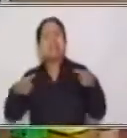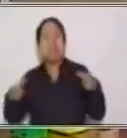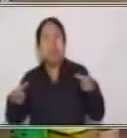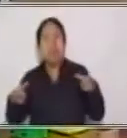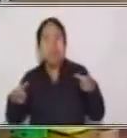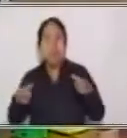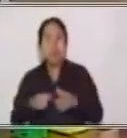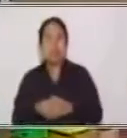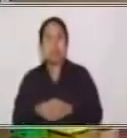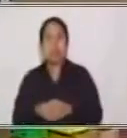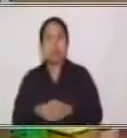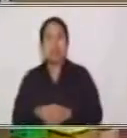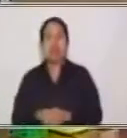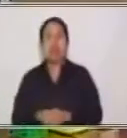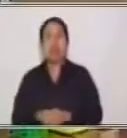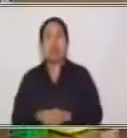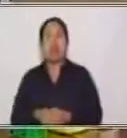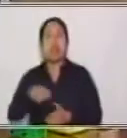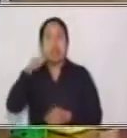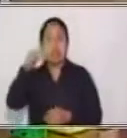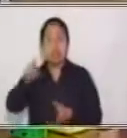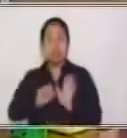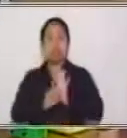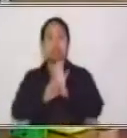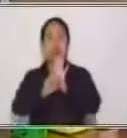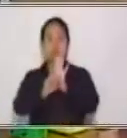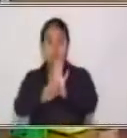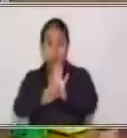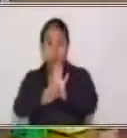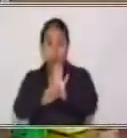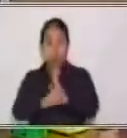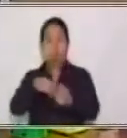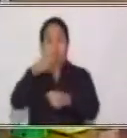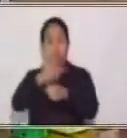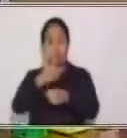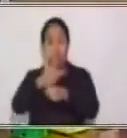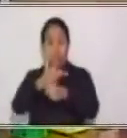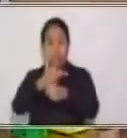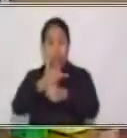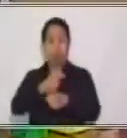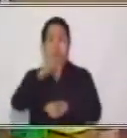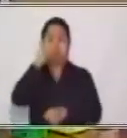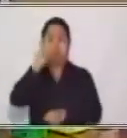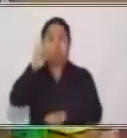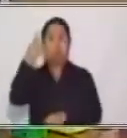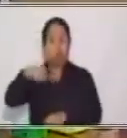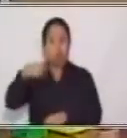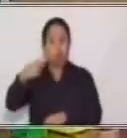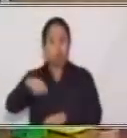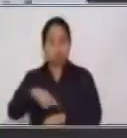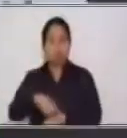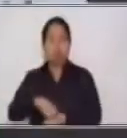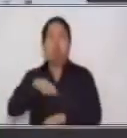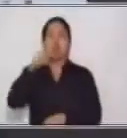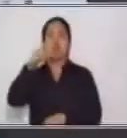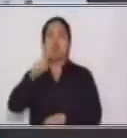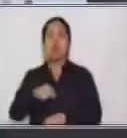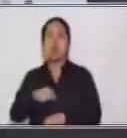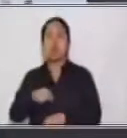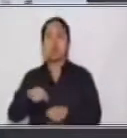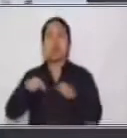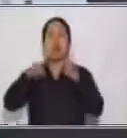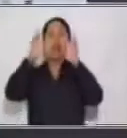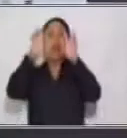como país Guatemala, que es un quetzal. Muy bien, vamos a ver qué personaje destaca en el anverso del